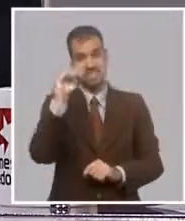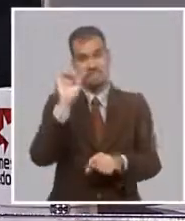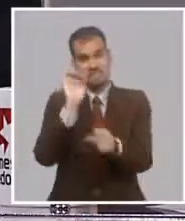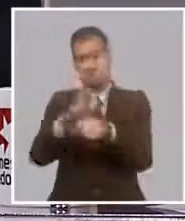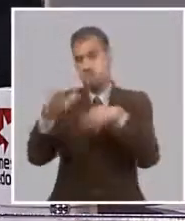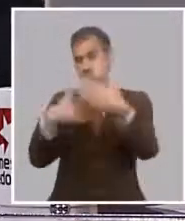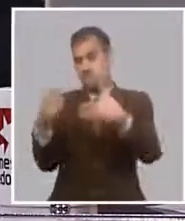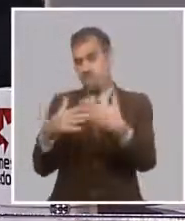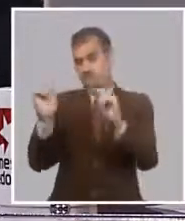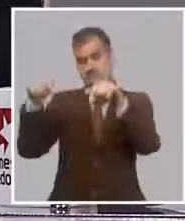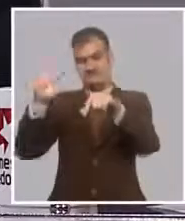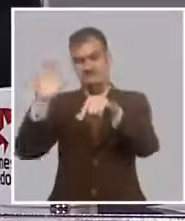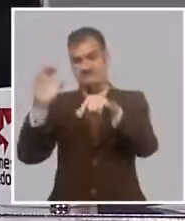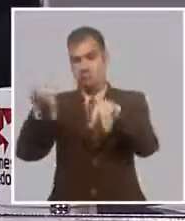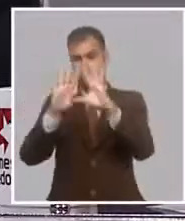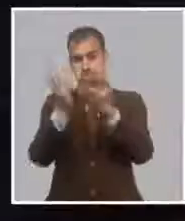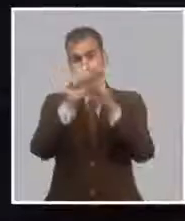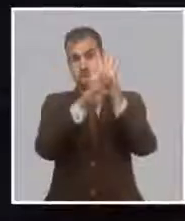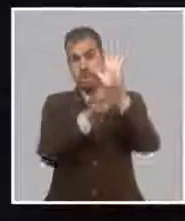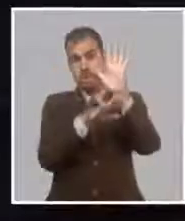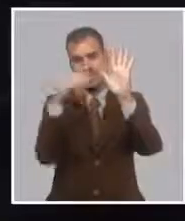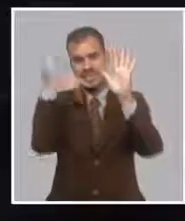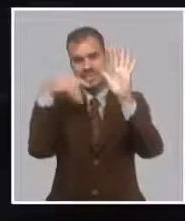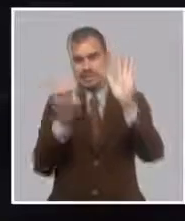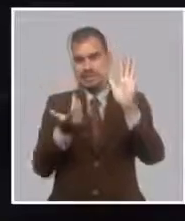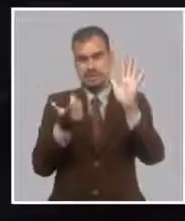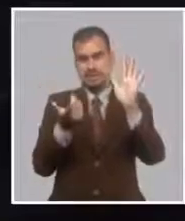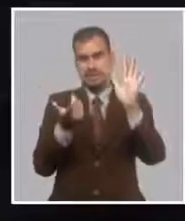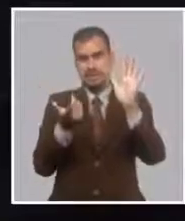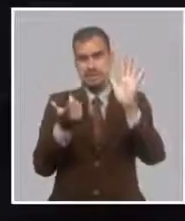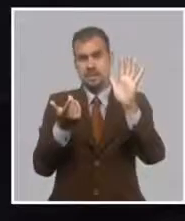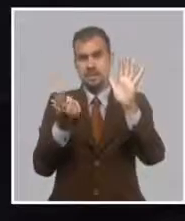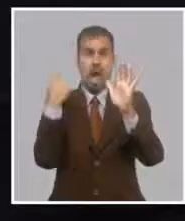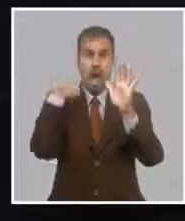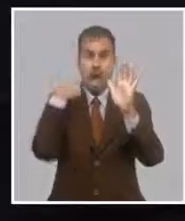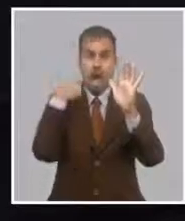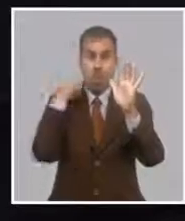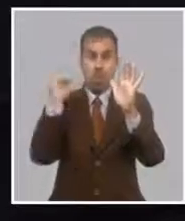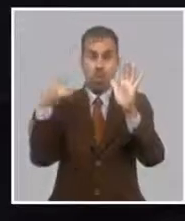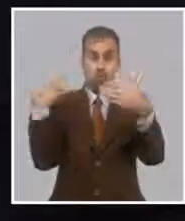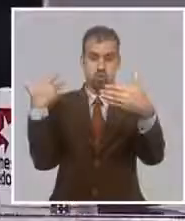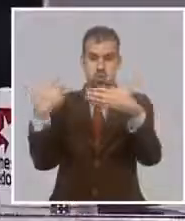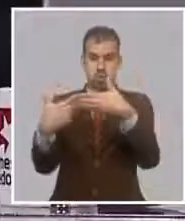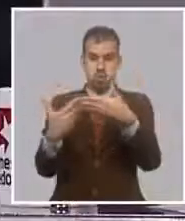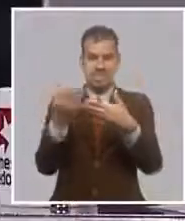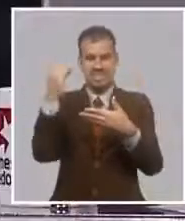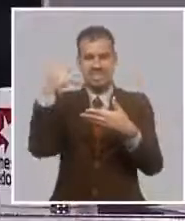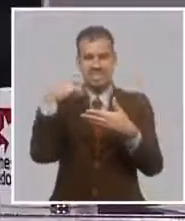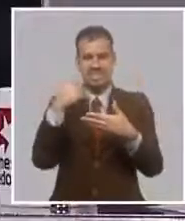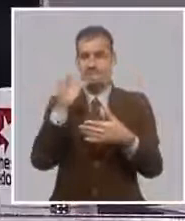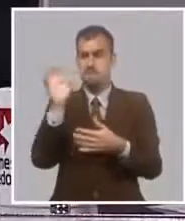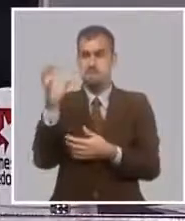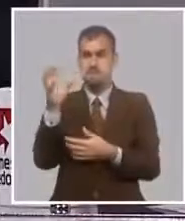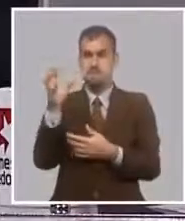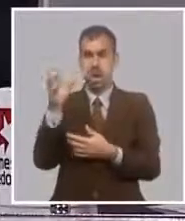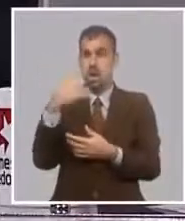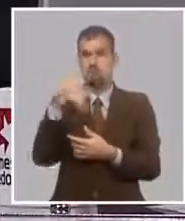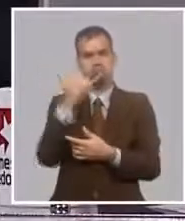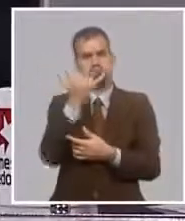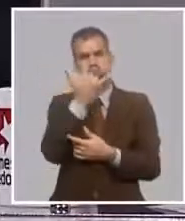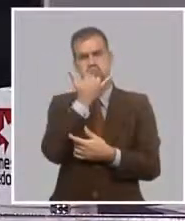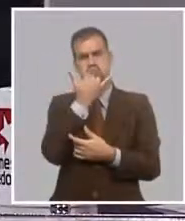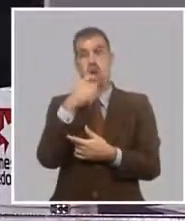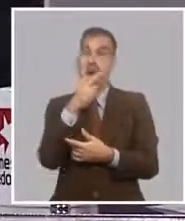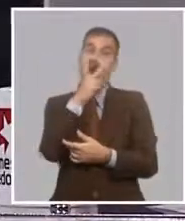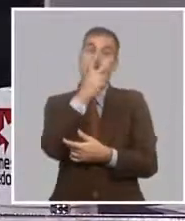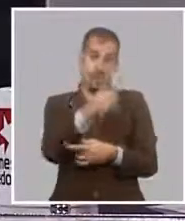aplicar toda una serie de medidas en la economía. En los últimos años, muchos servicios con la misma infraestructura. Y son las mismas oficinas bancarias que tienen que atender